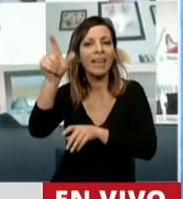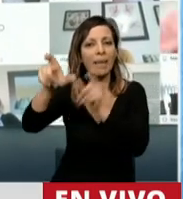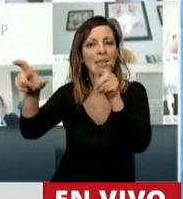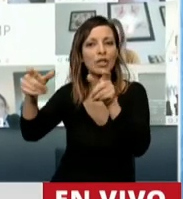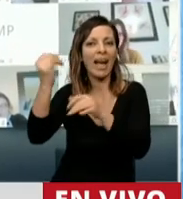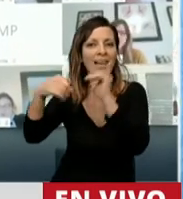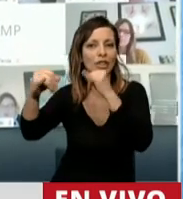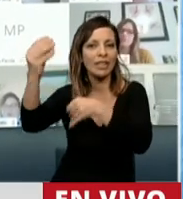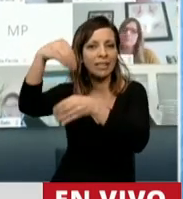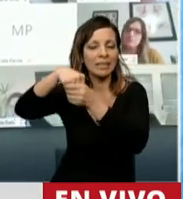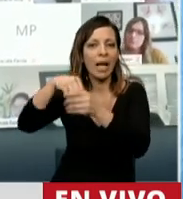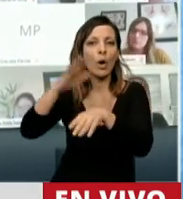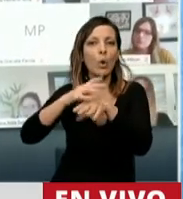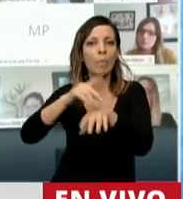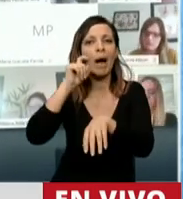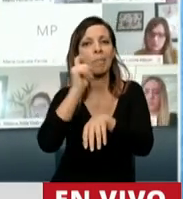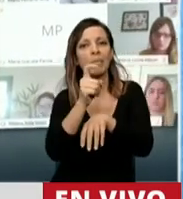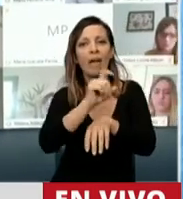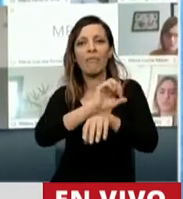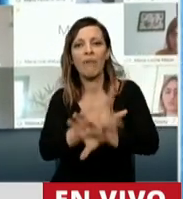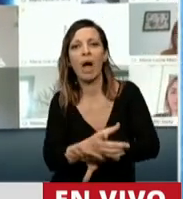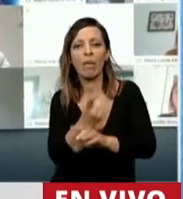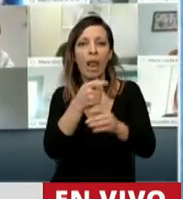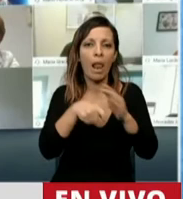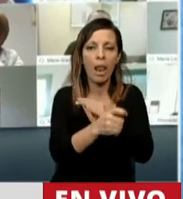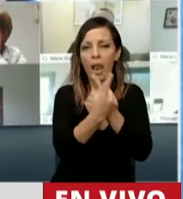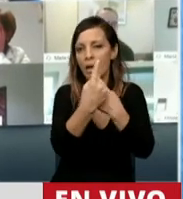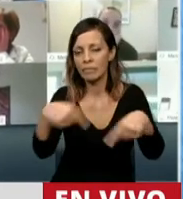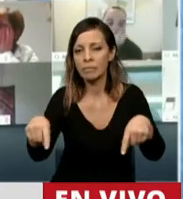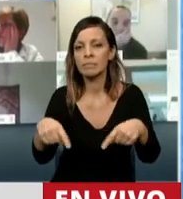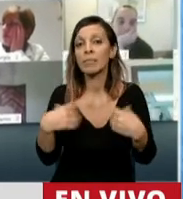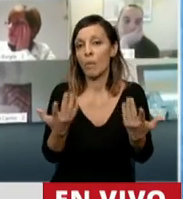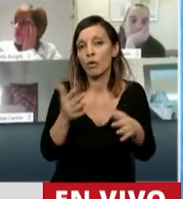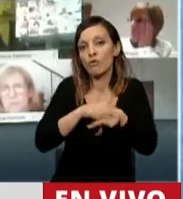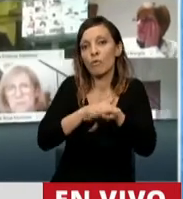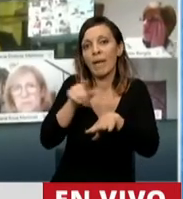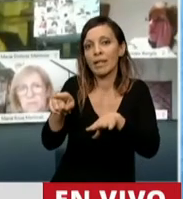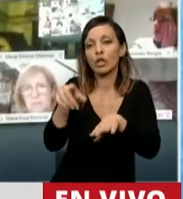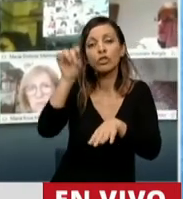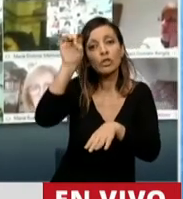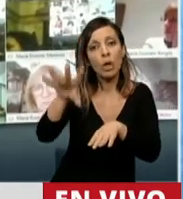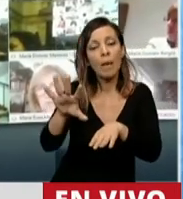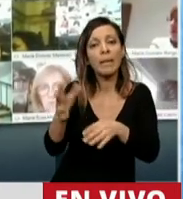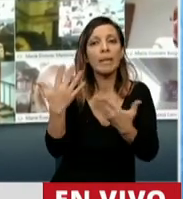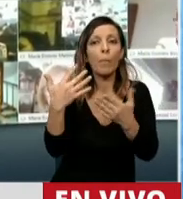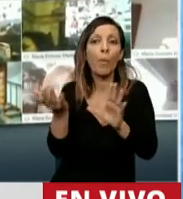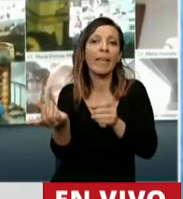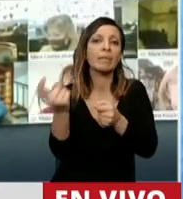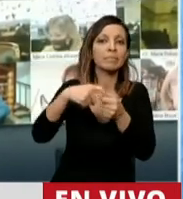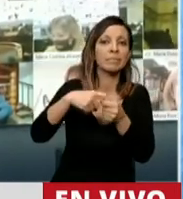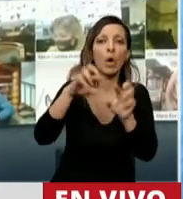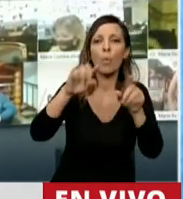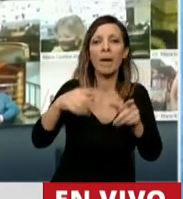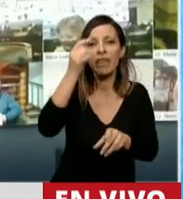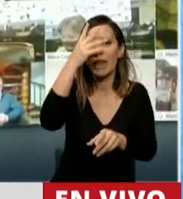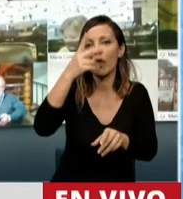empresa por delitos de defraudación y que como consecuencia solo estarían en condiciones de adherir a plan general de